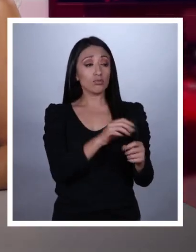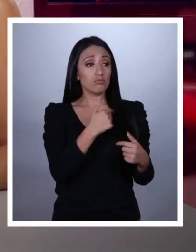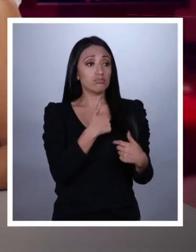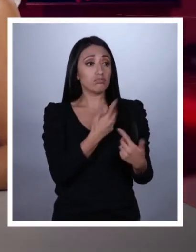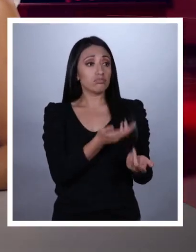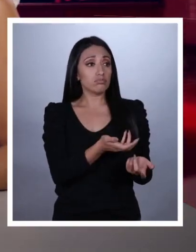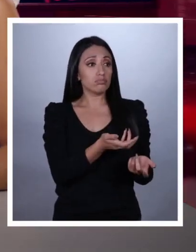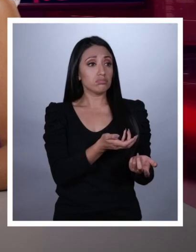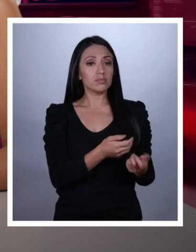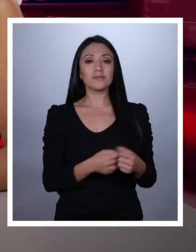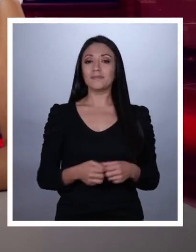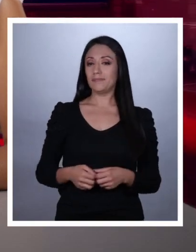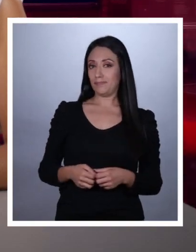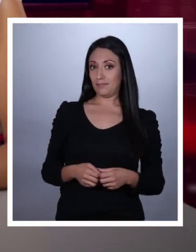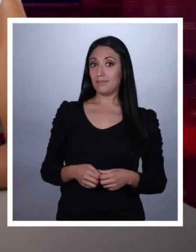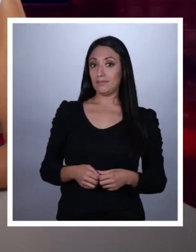votar?